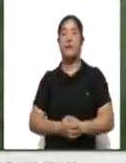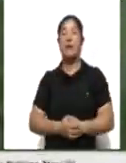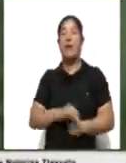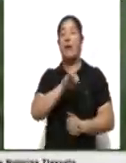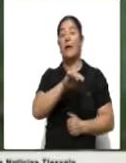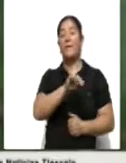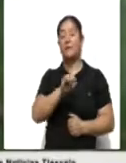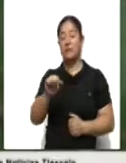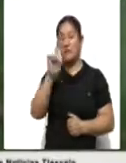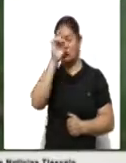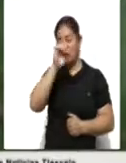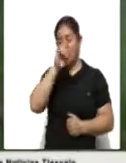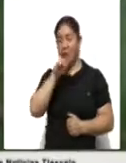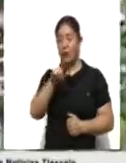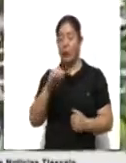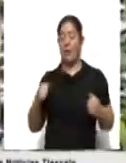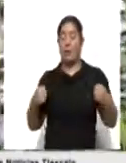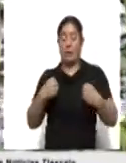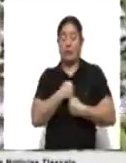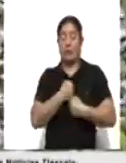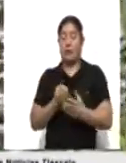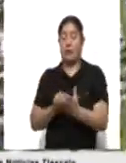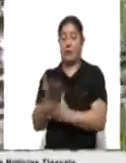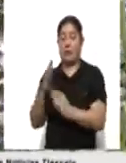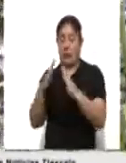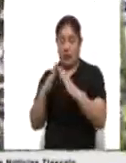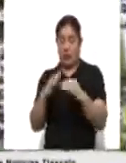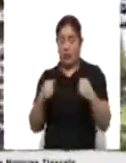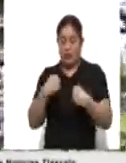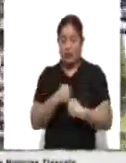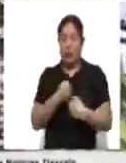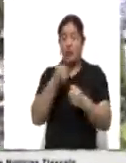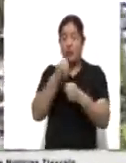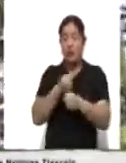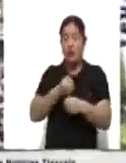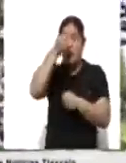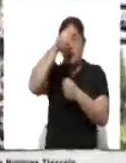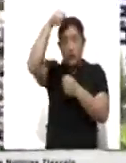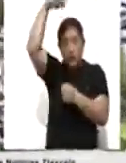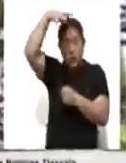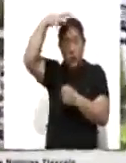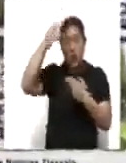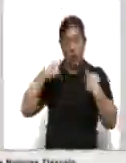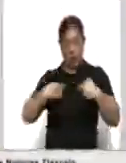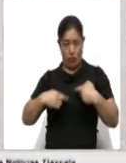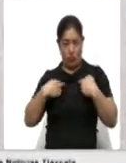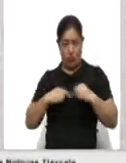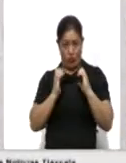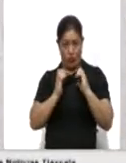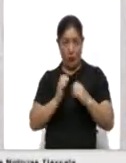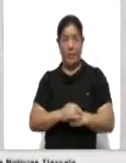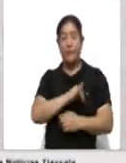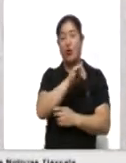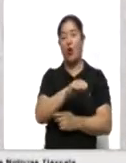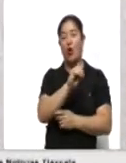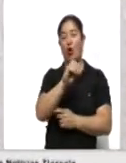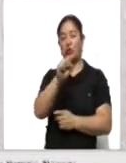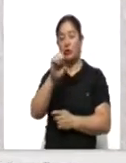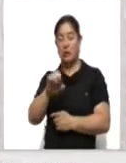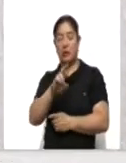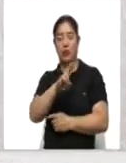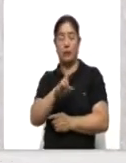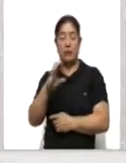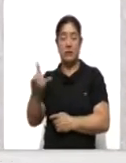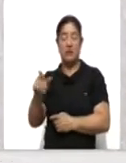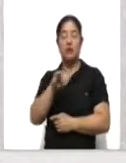población abrigarse bien al salir de casa, utilizar sombrilla y ropa que los proteja. José Roberto Castillo, epidemiólogo del IMSS,